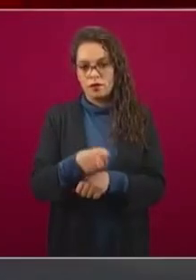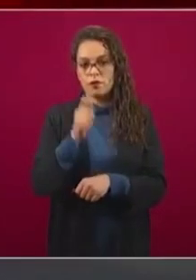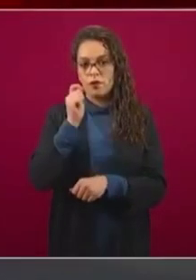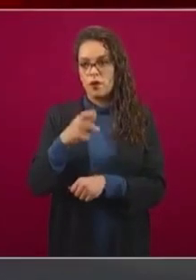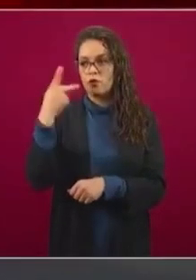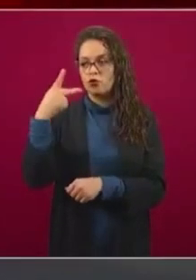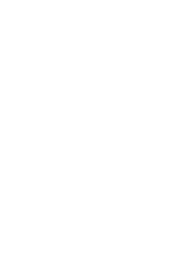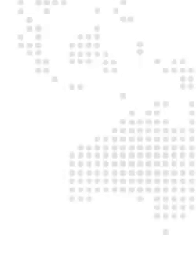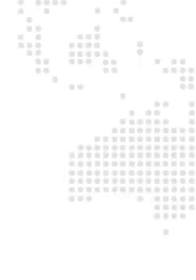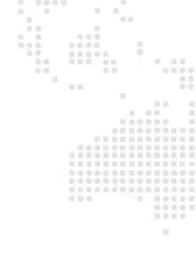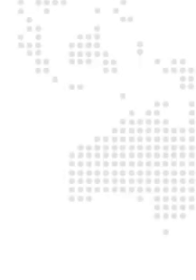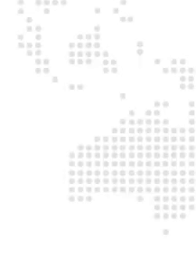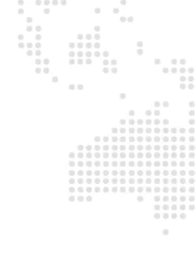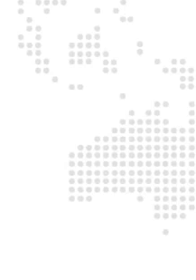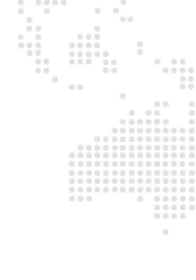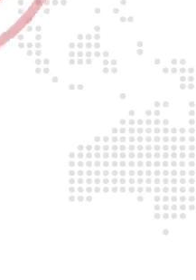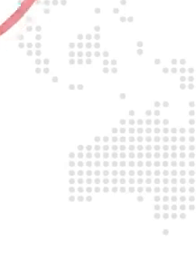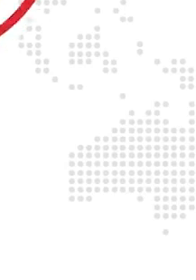Si pasamos a la siguiente.